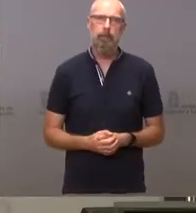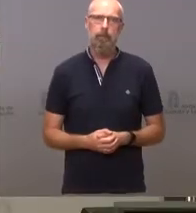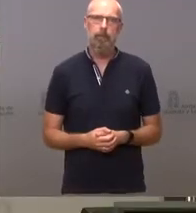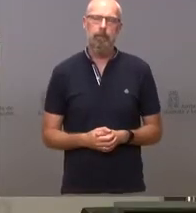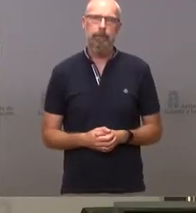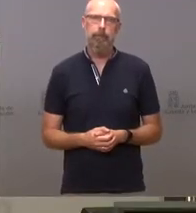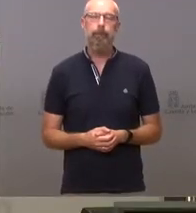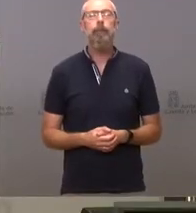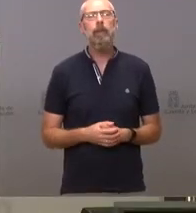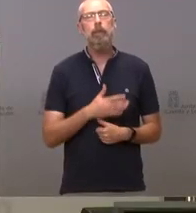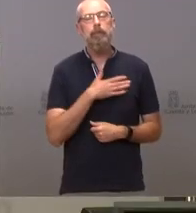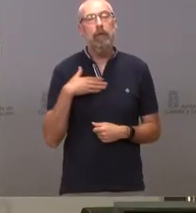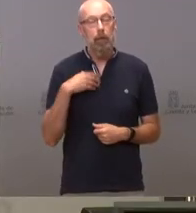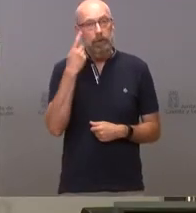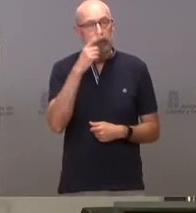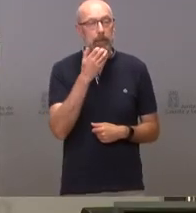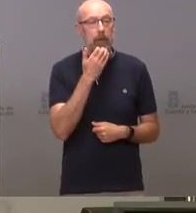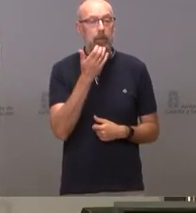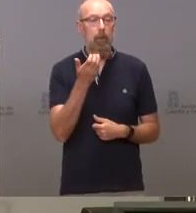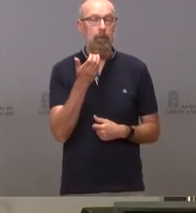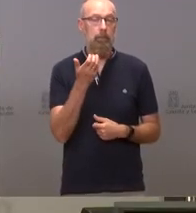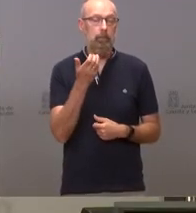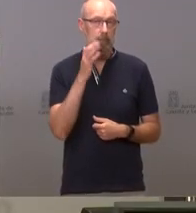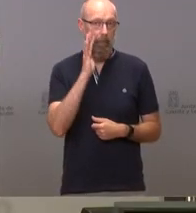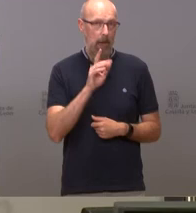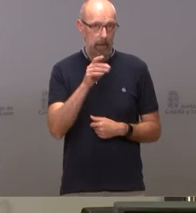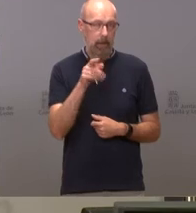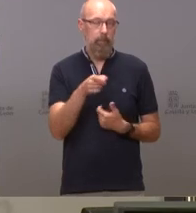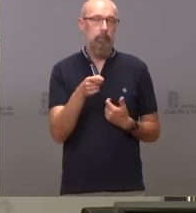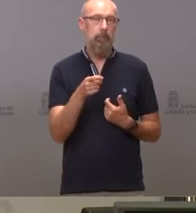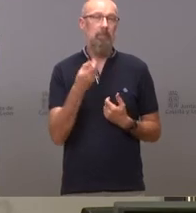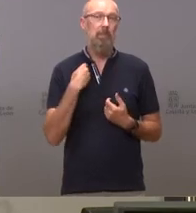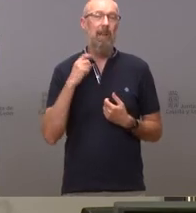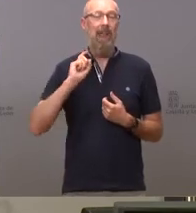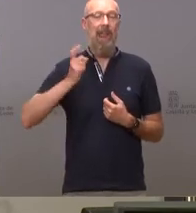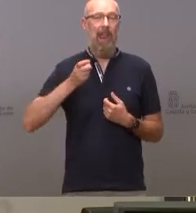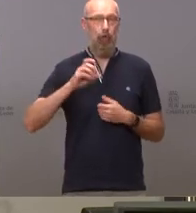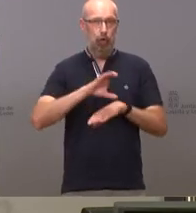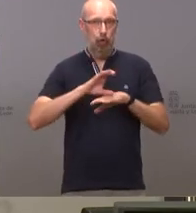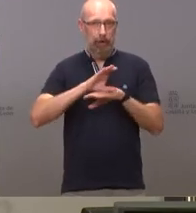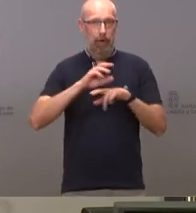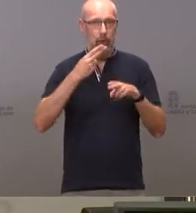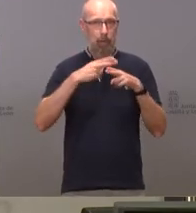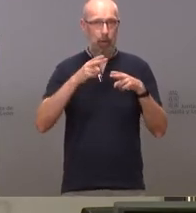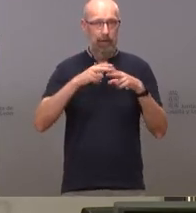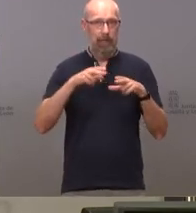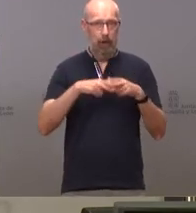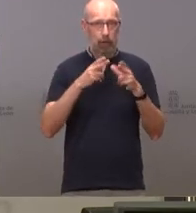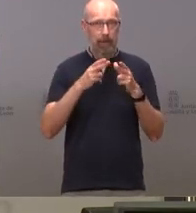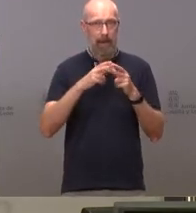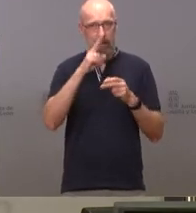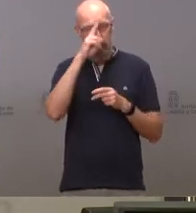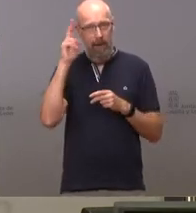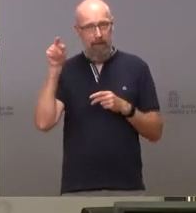me gustaría saber qué le parecen las declaraciones que ha hecho el ex consejero de políticas sociales de Madrid de su